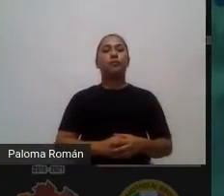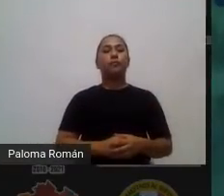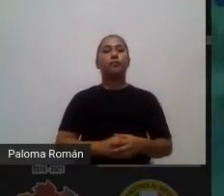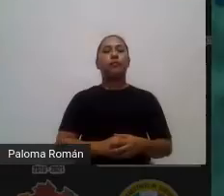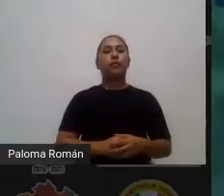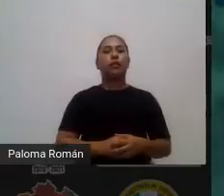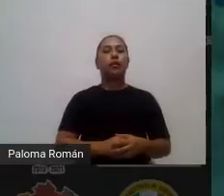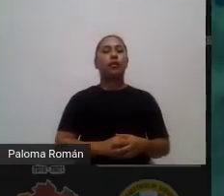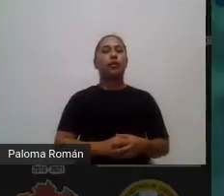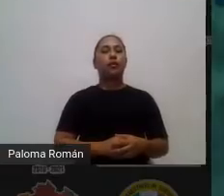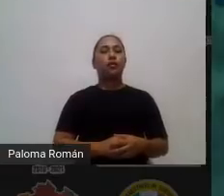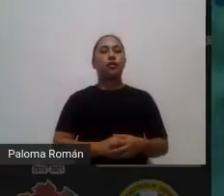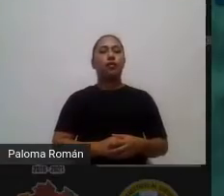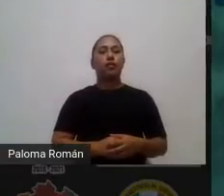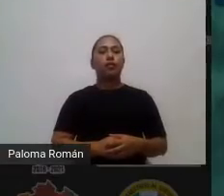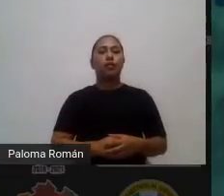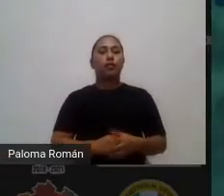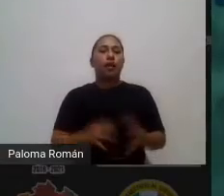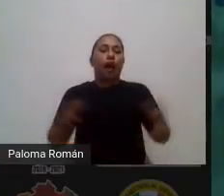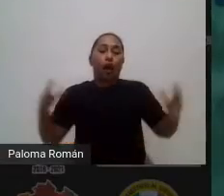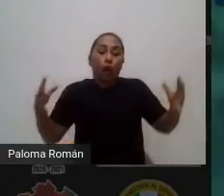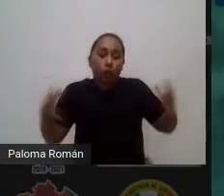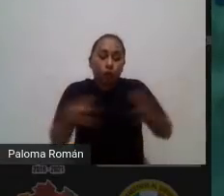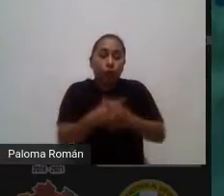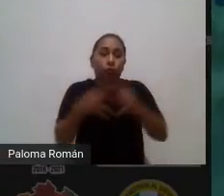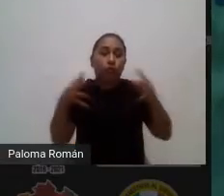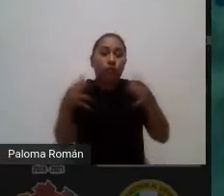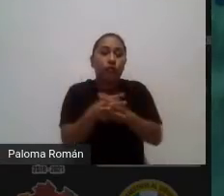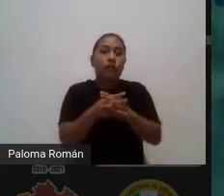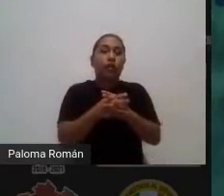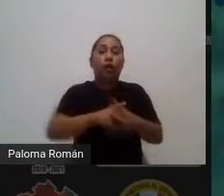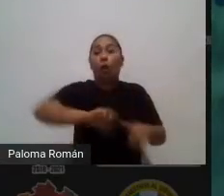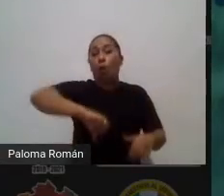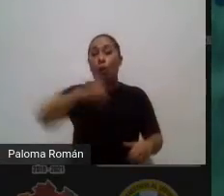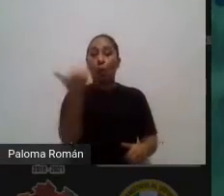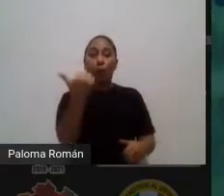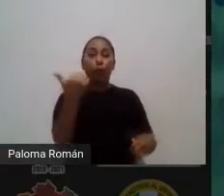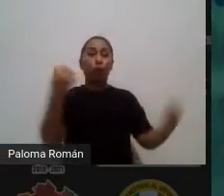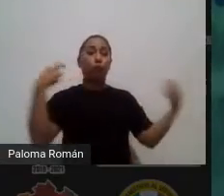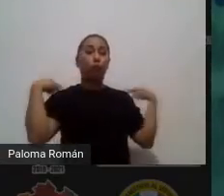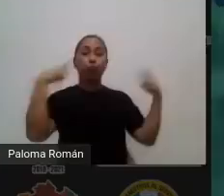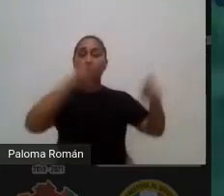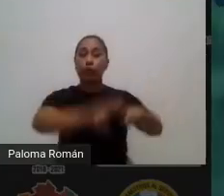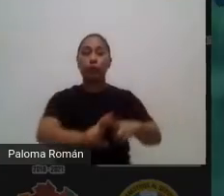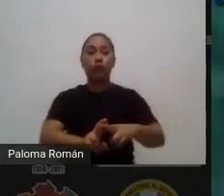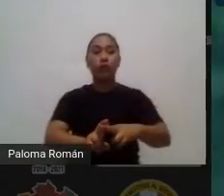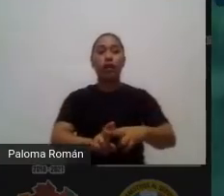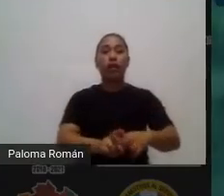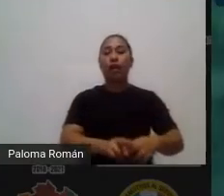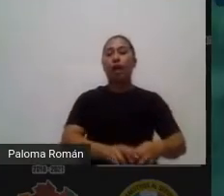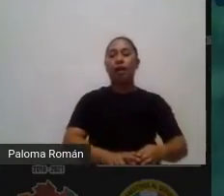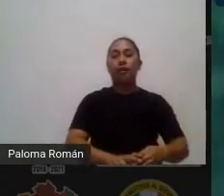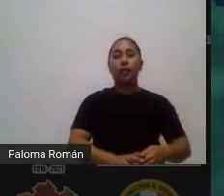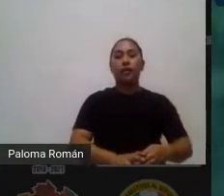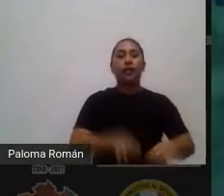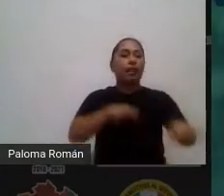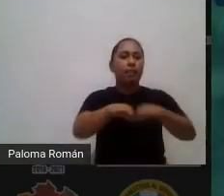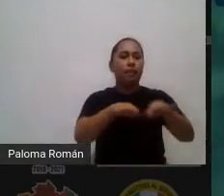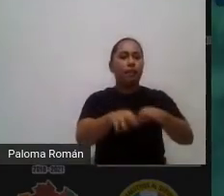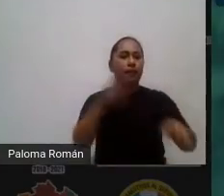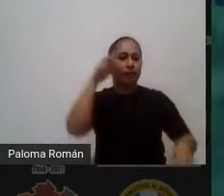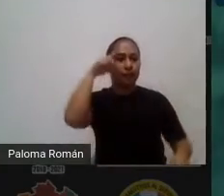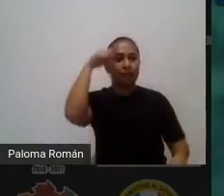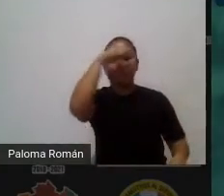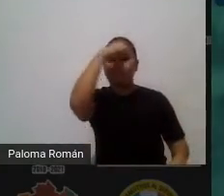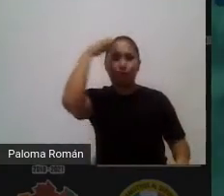y relacionarse de manera multidisciplinaria con otros docentes que también pueden facilitar información es decir a ver yo no sé